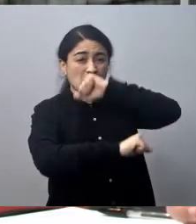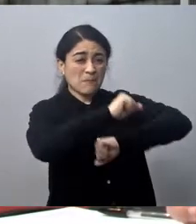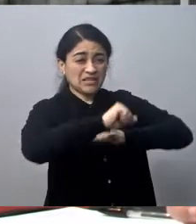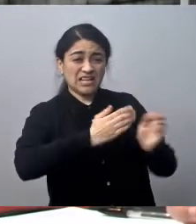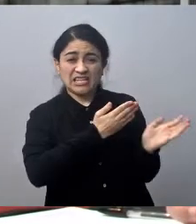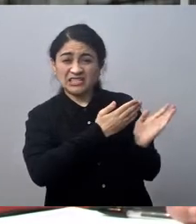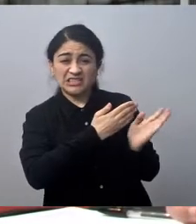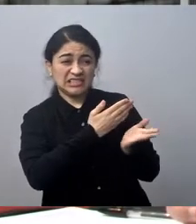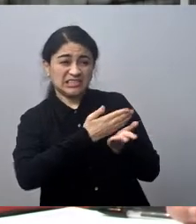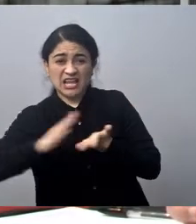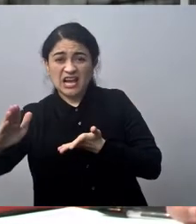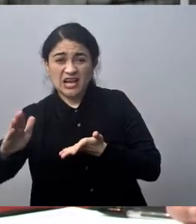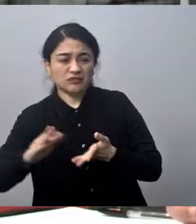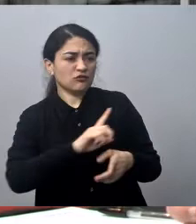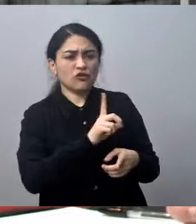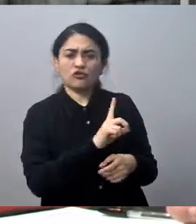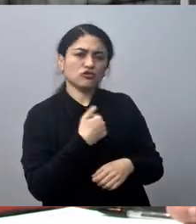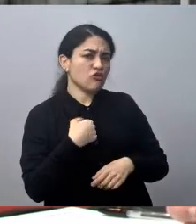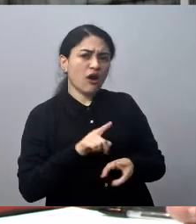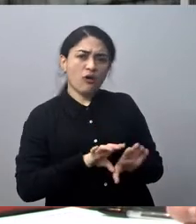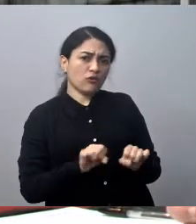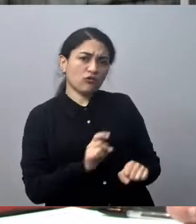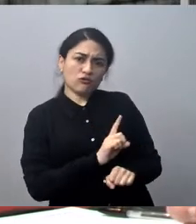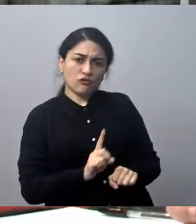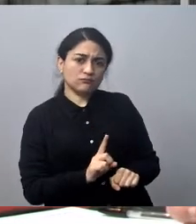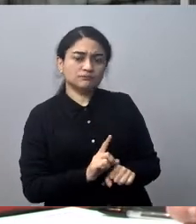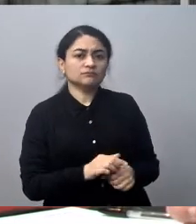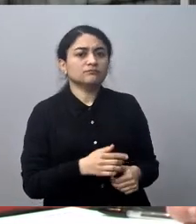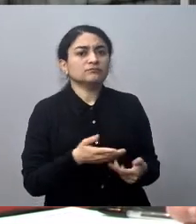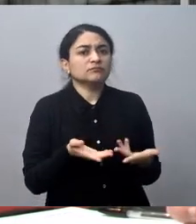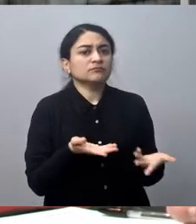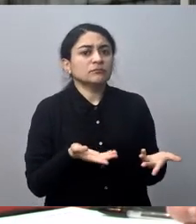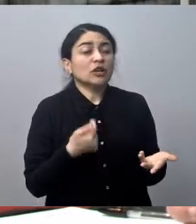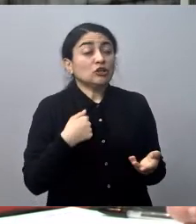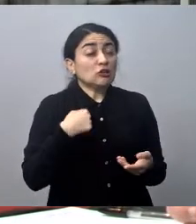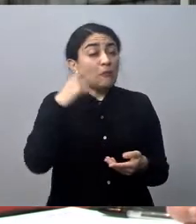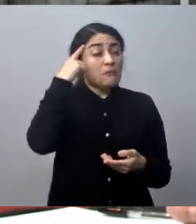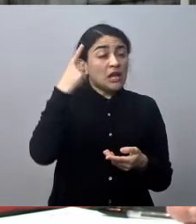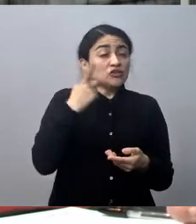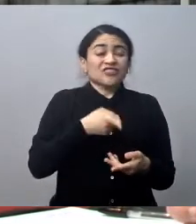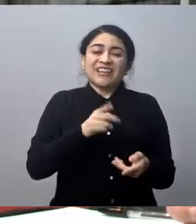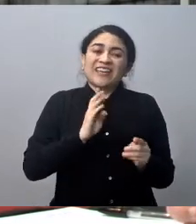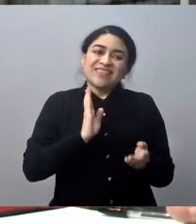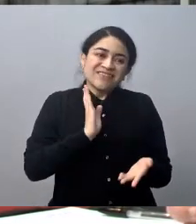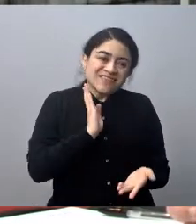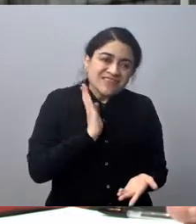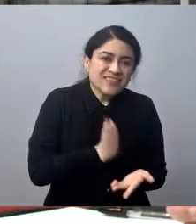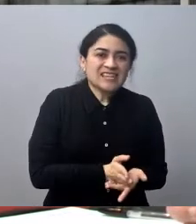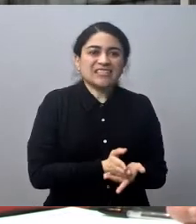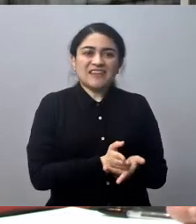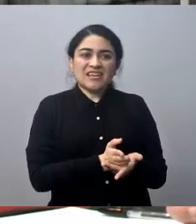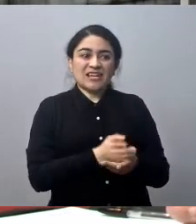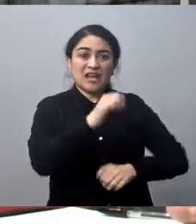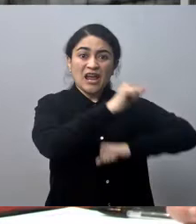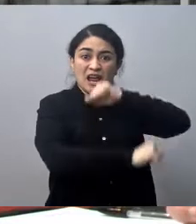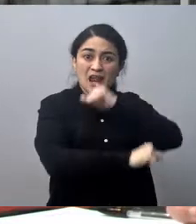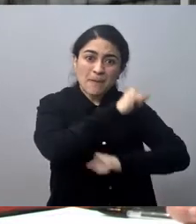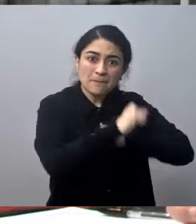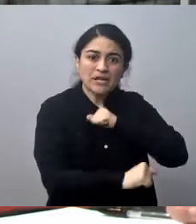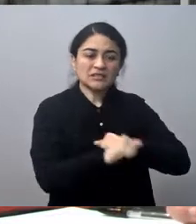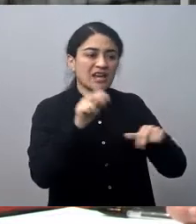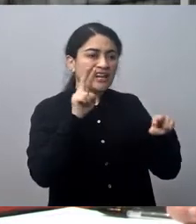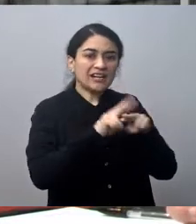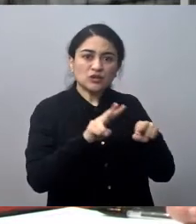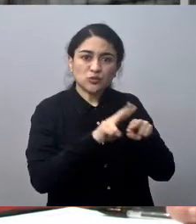de la zona. Yo quiero ser muy claro. Lo que sí debemos hacer es exigir que las empresas inviertan y